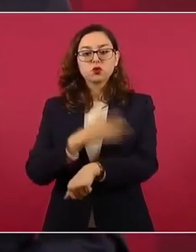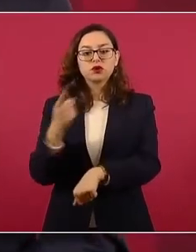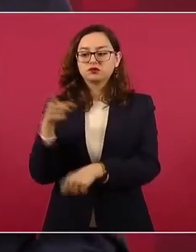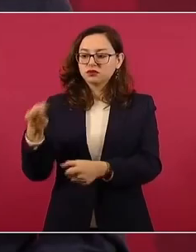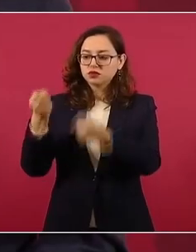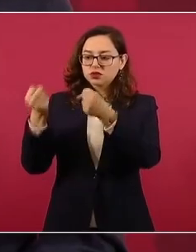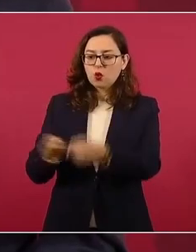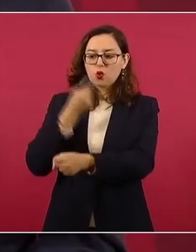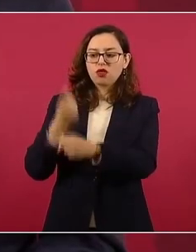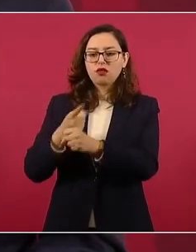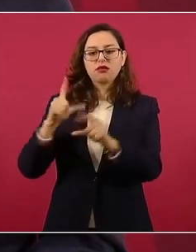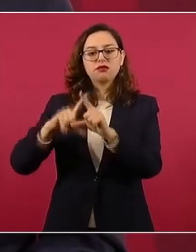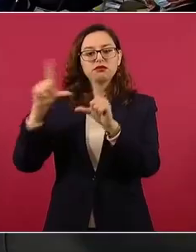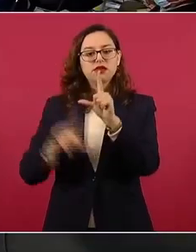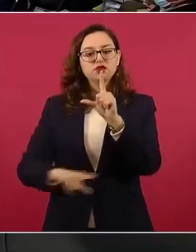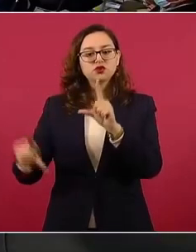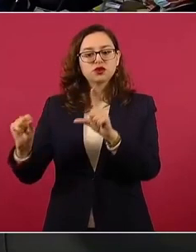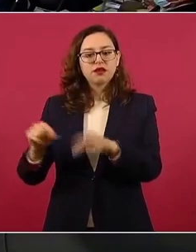seguridad nacional.